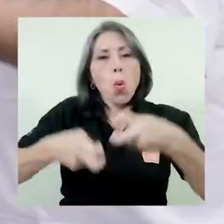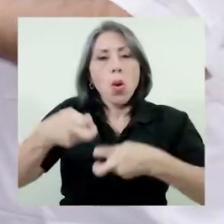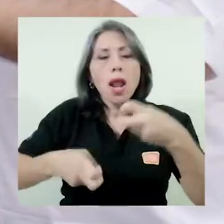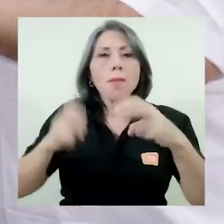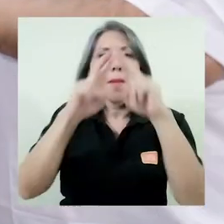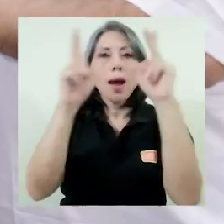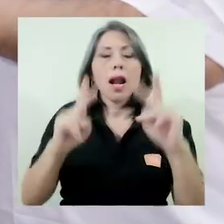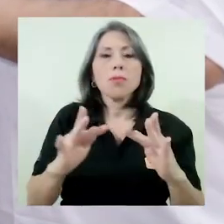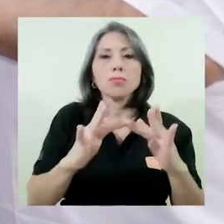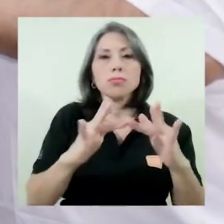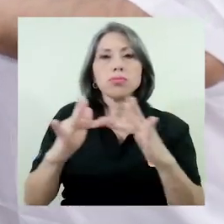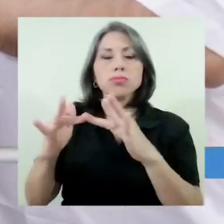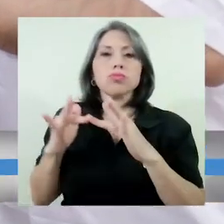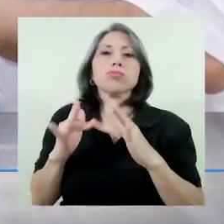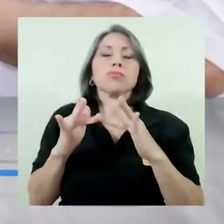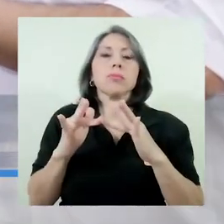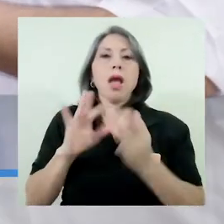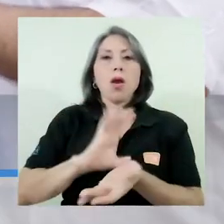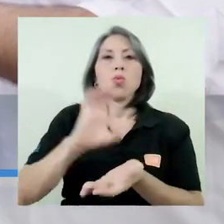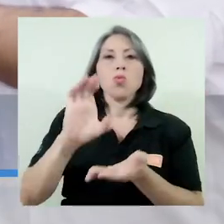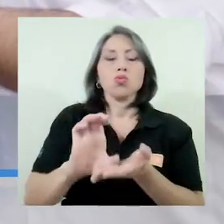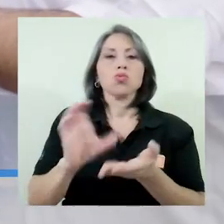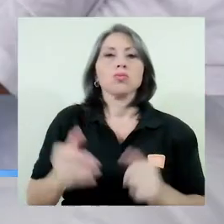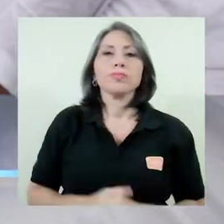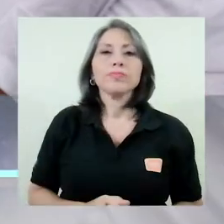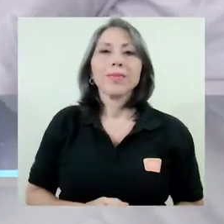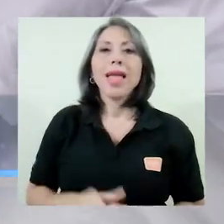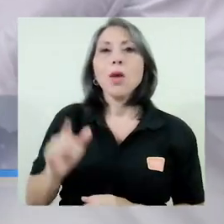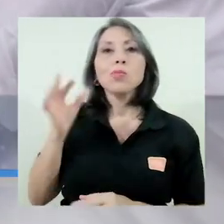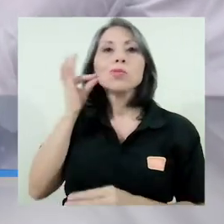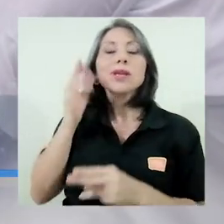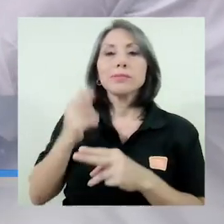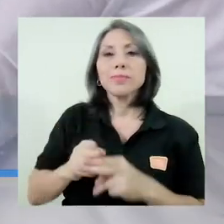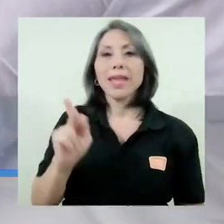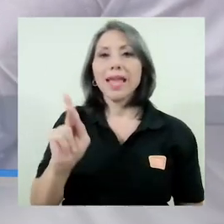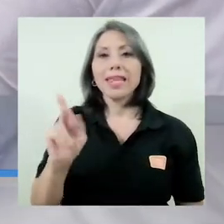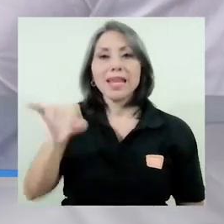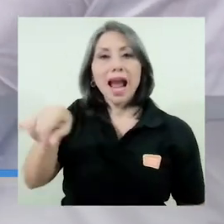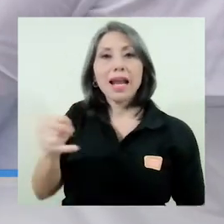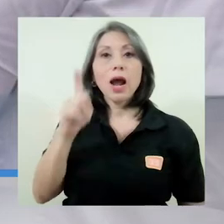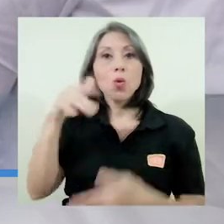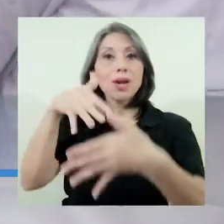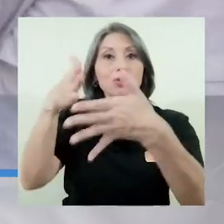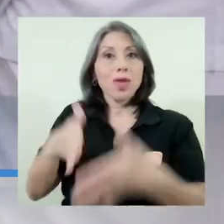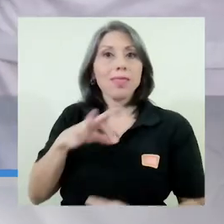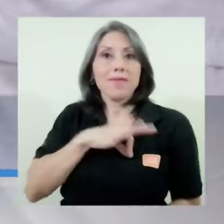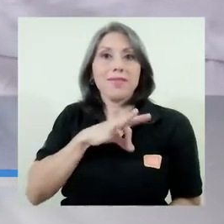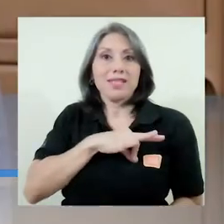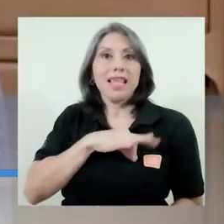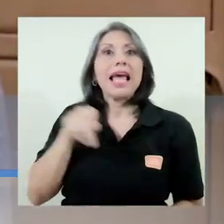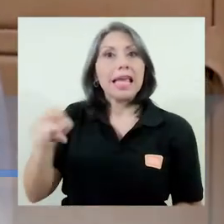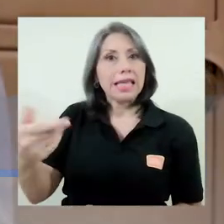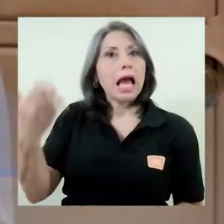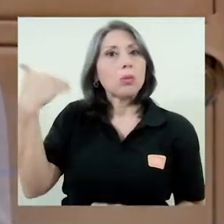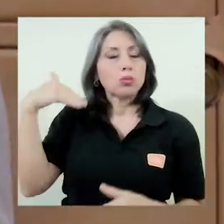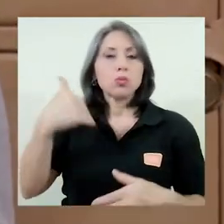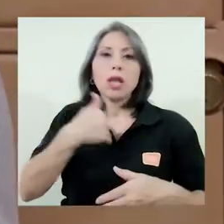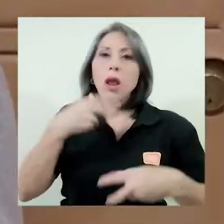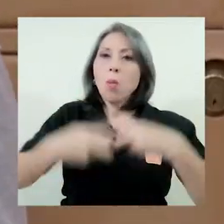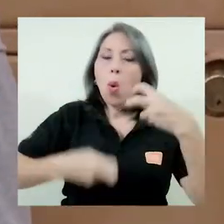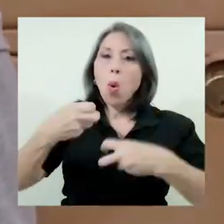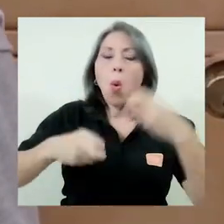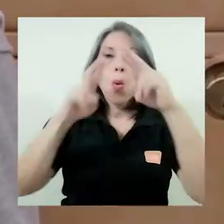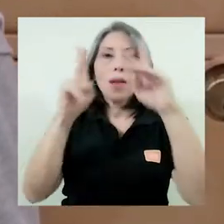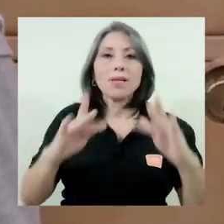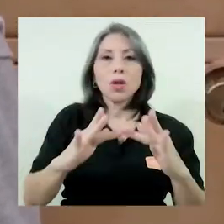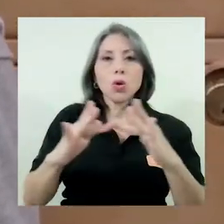problema para conectarse a las clases virtuales. Katrin Jara fue una de las estudiantes beneficiadas que tenía dificultades de